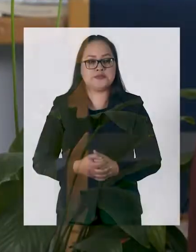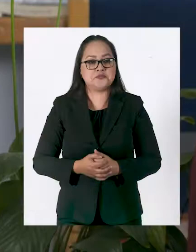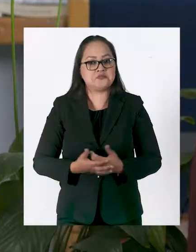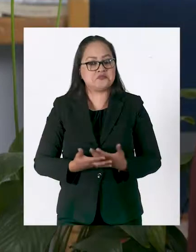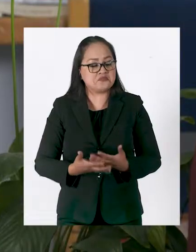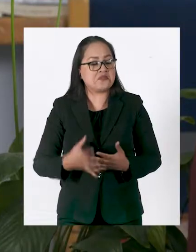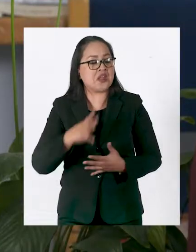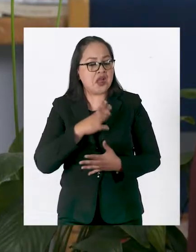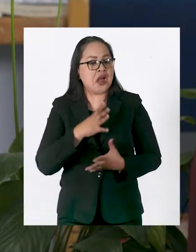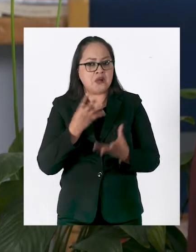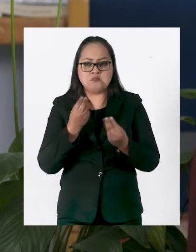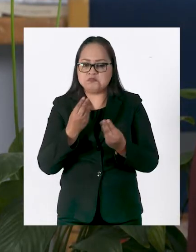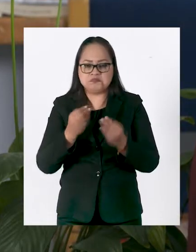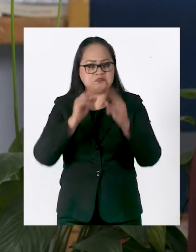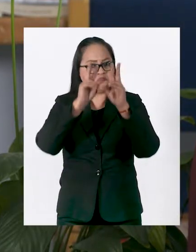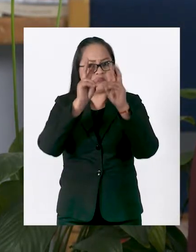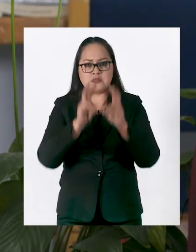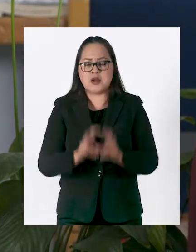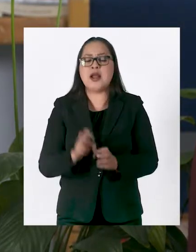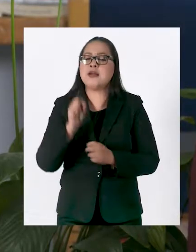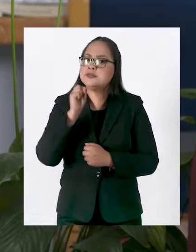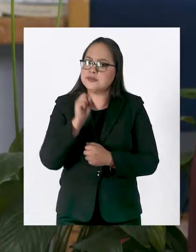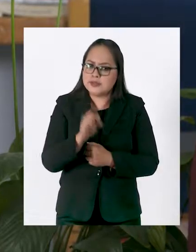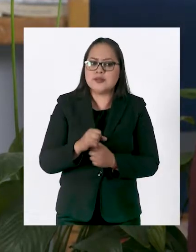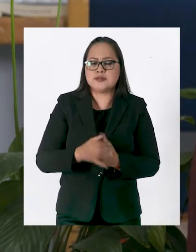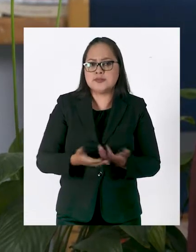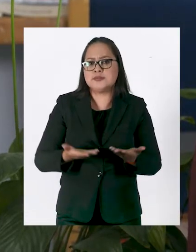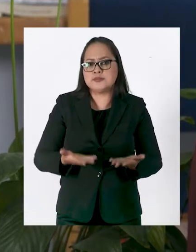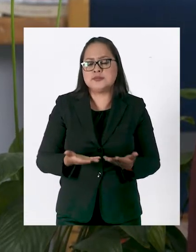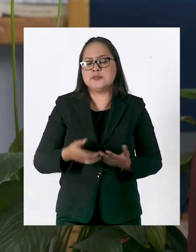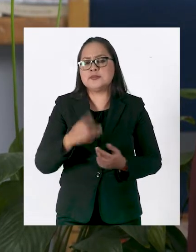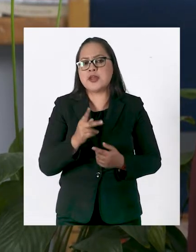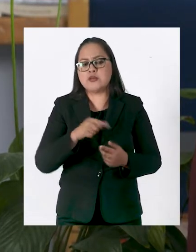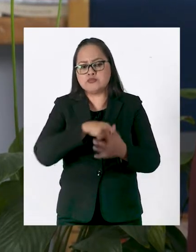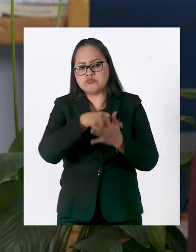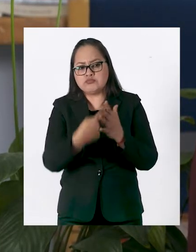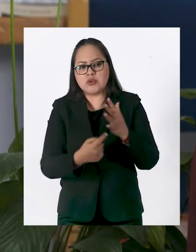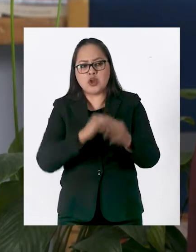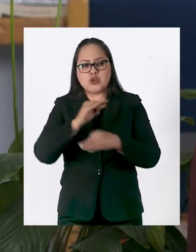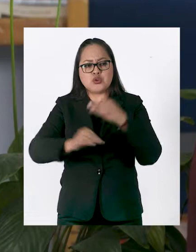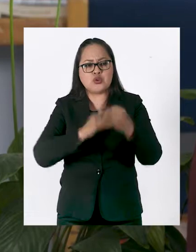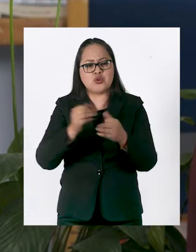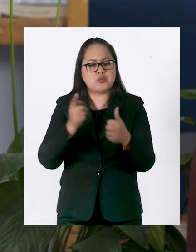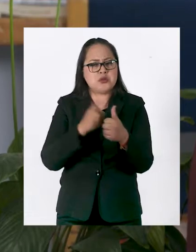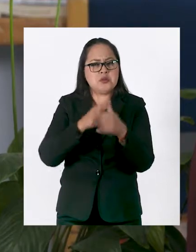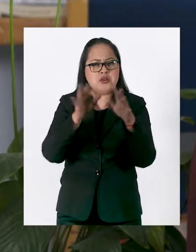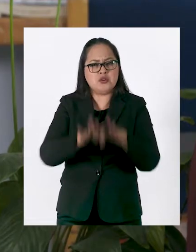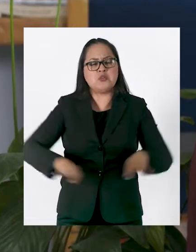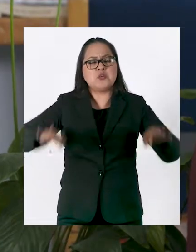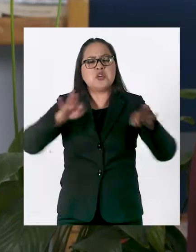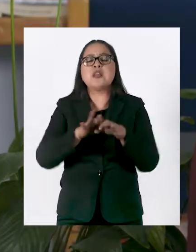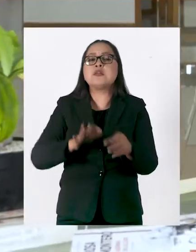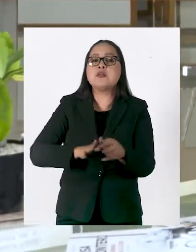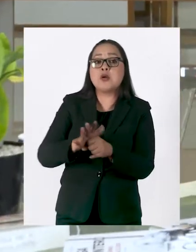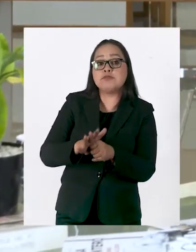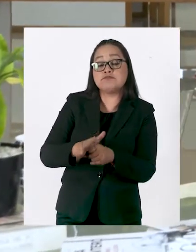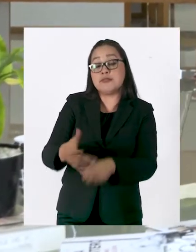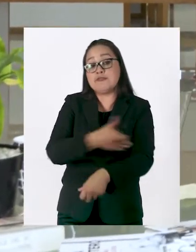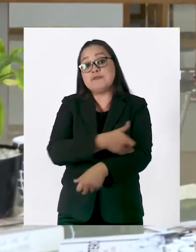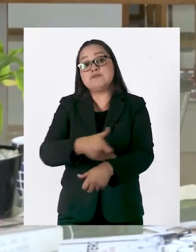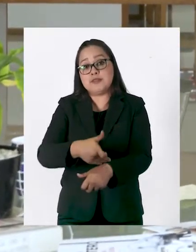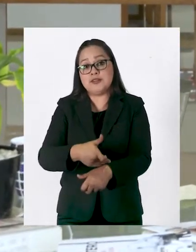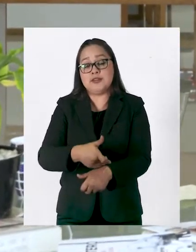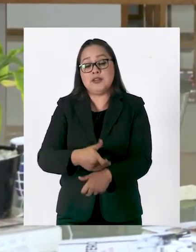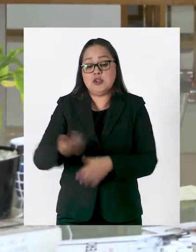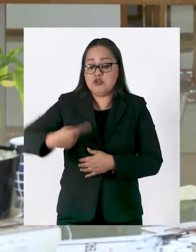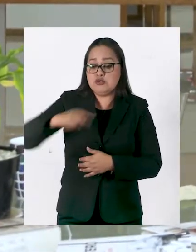Bueno, hay muchos temas, pero todos tienen que ver y tienen como punto de partida la familia. Y vemos, por